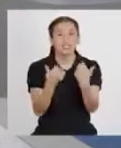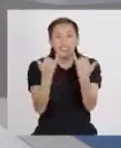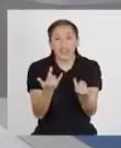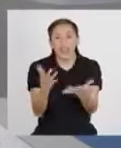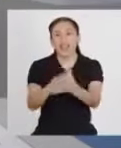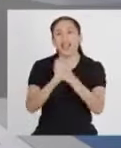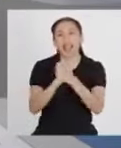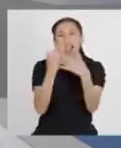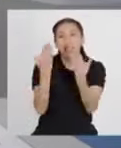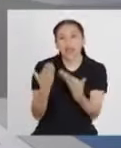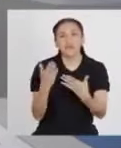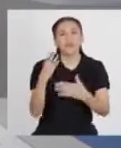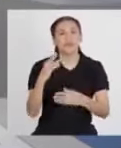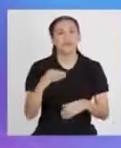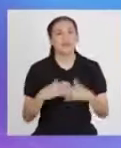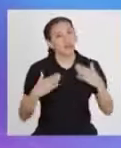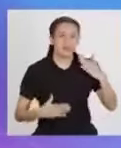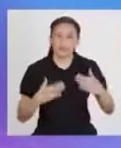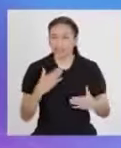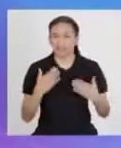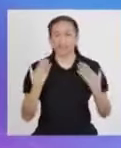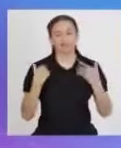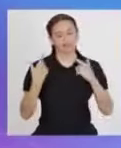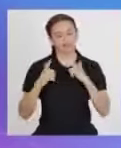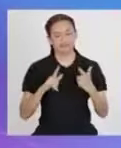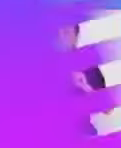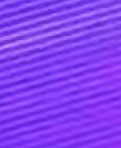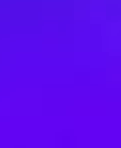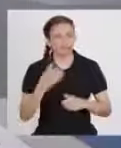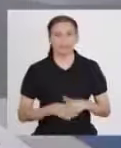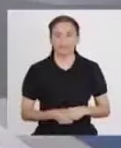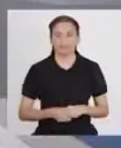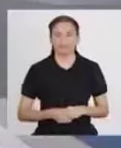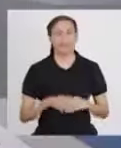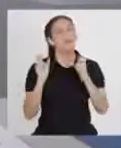el día de hoy, querida Makamot? Lista para continuar.